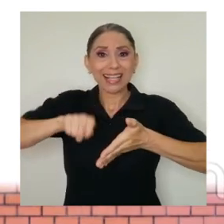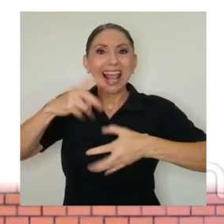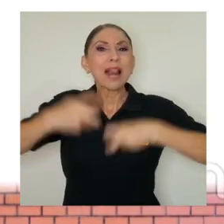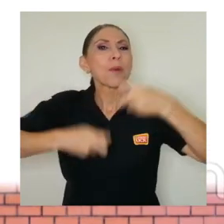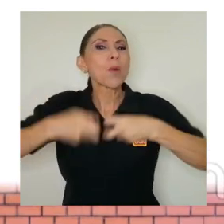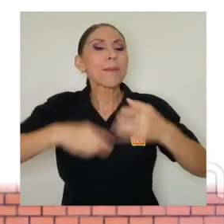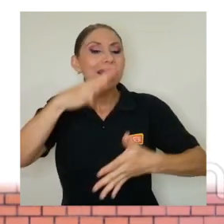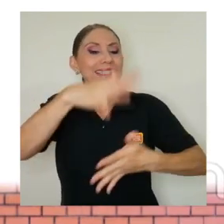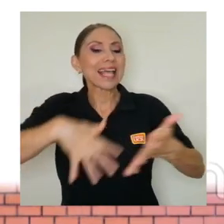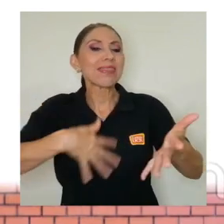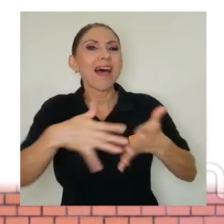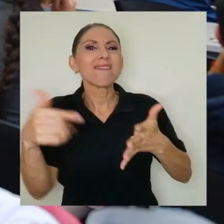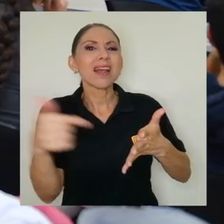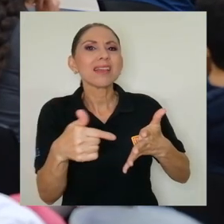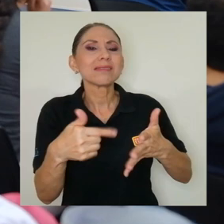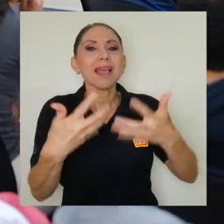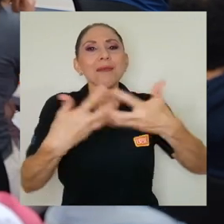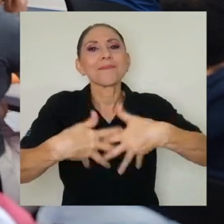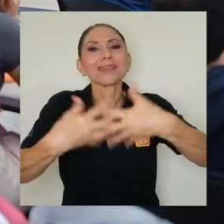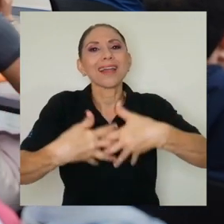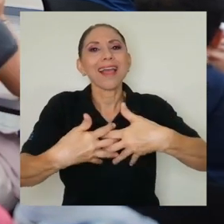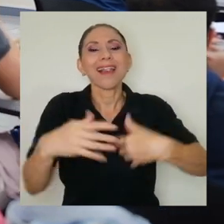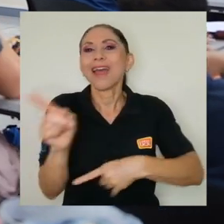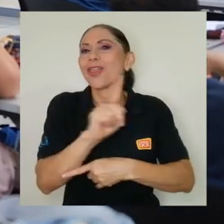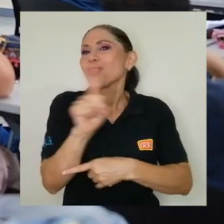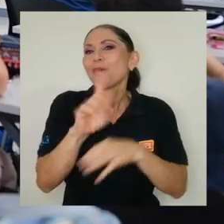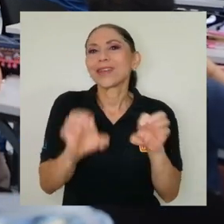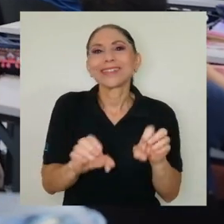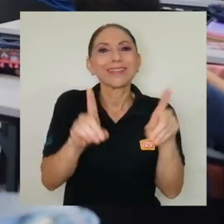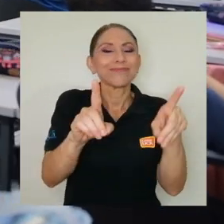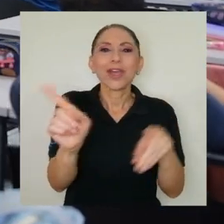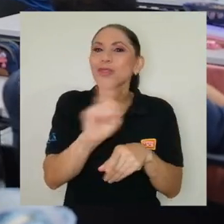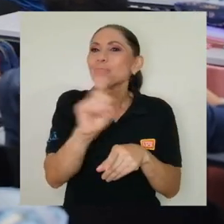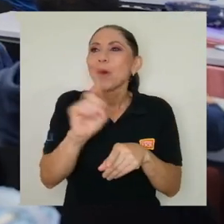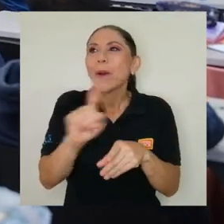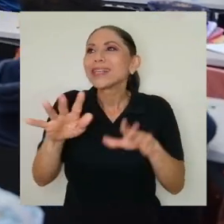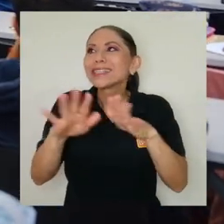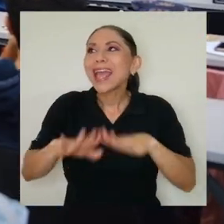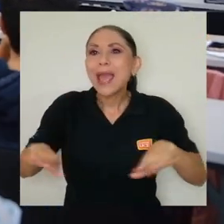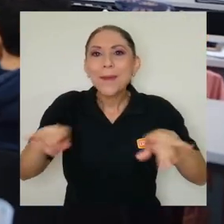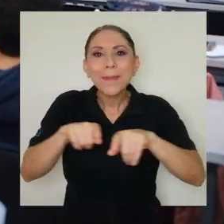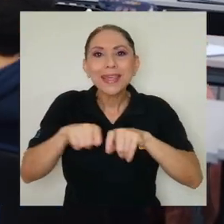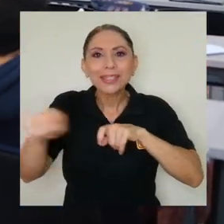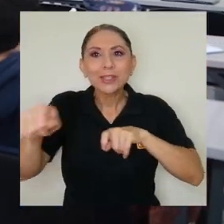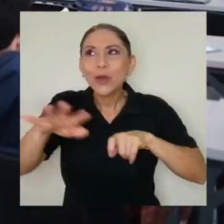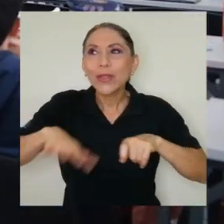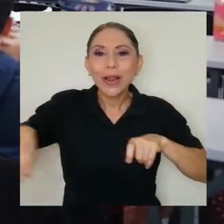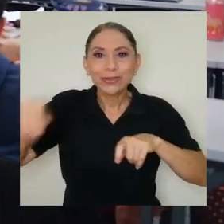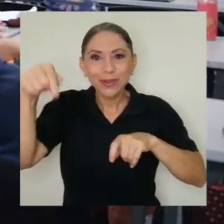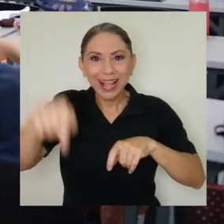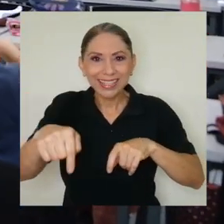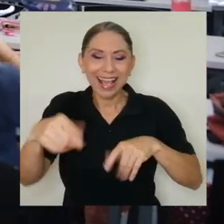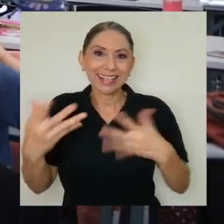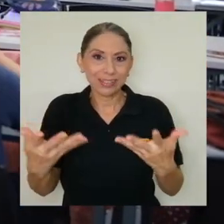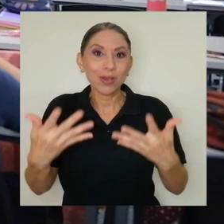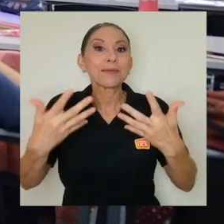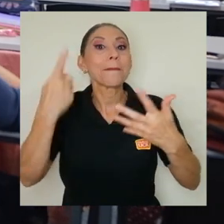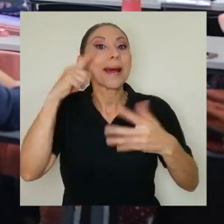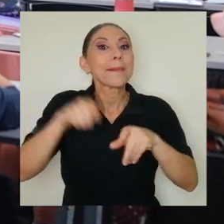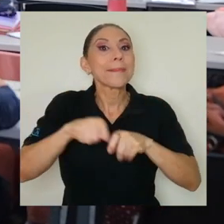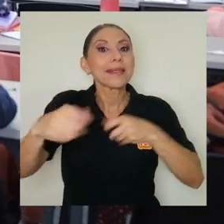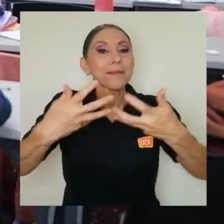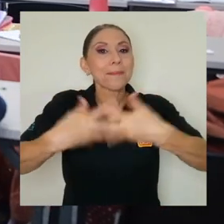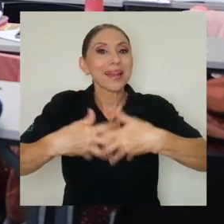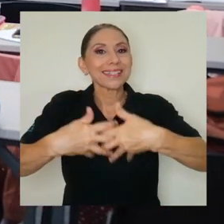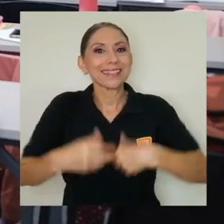una tabla empresarial esta tabla no es una tabla escolar no es una tabla de medición de la escuela esta es una tabla empresa las interrogantes